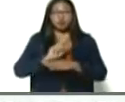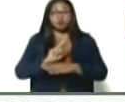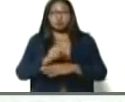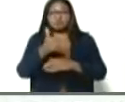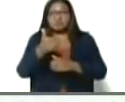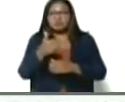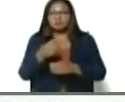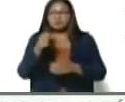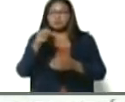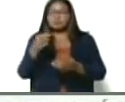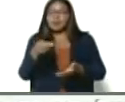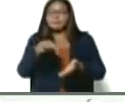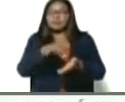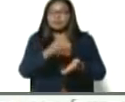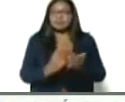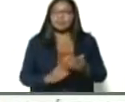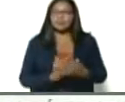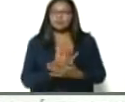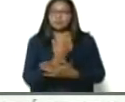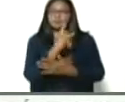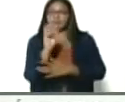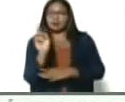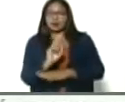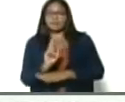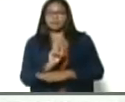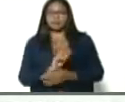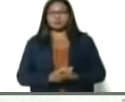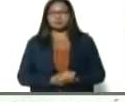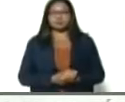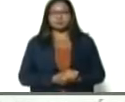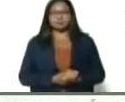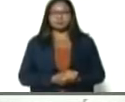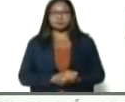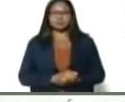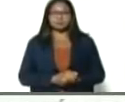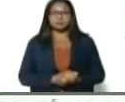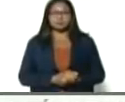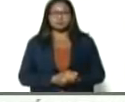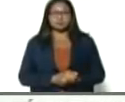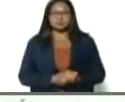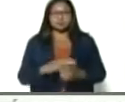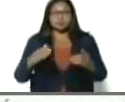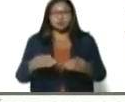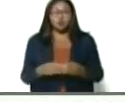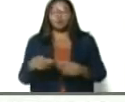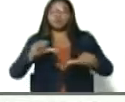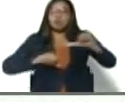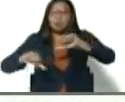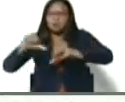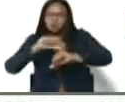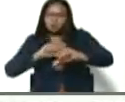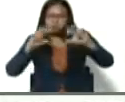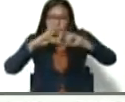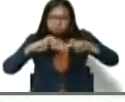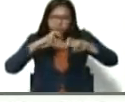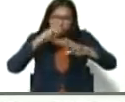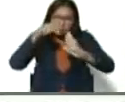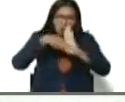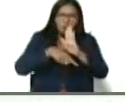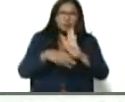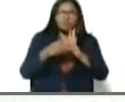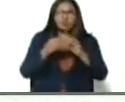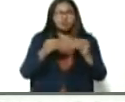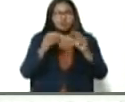biofertilizante que estamos produciendo en los laboratorios del INSAI, que de otra hora era un NPK, nitrógeno,